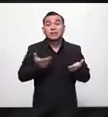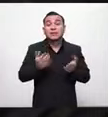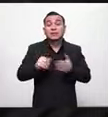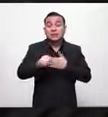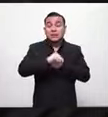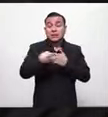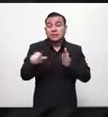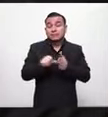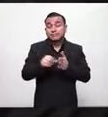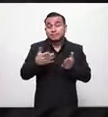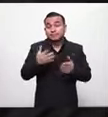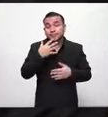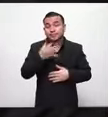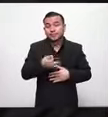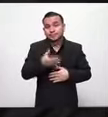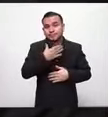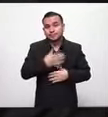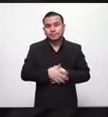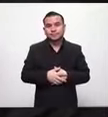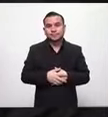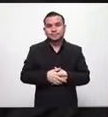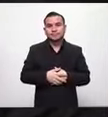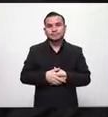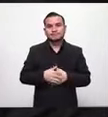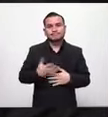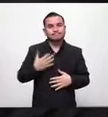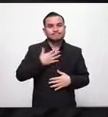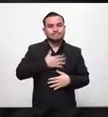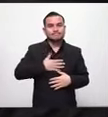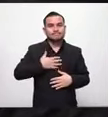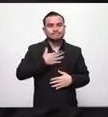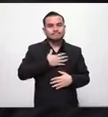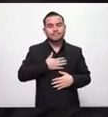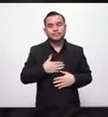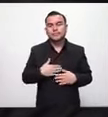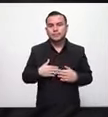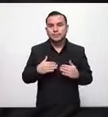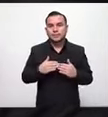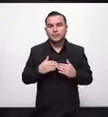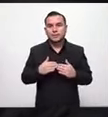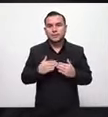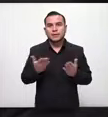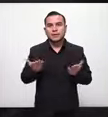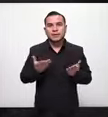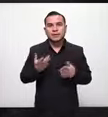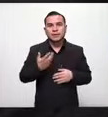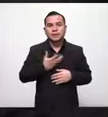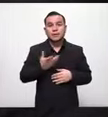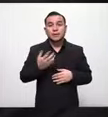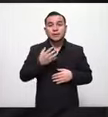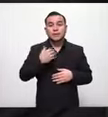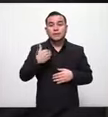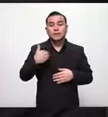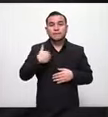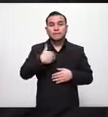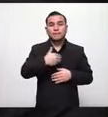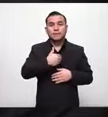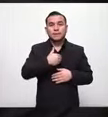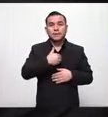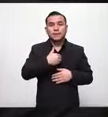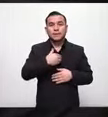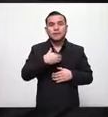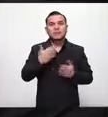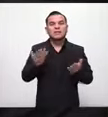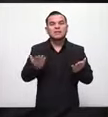en el pleno pero igual la ministra de economía también